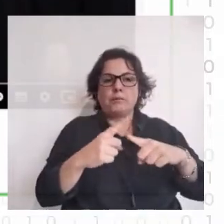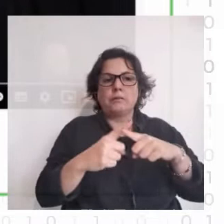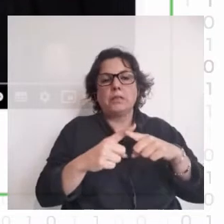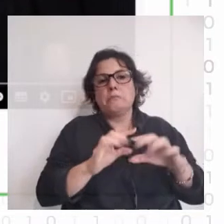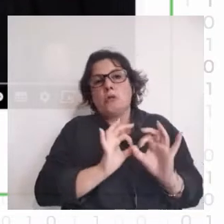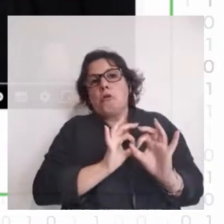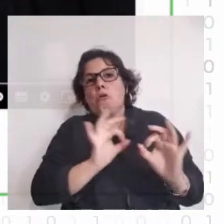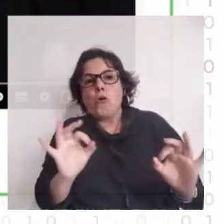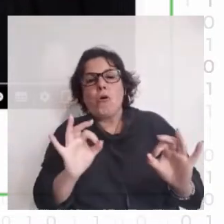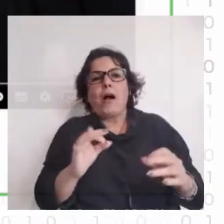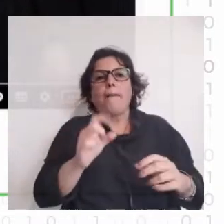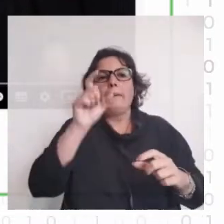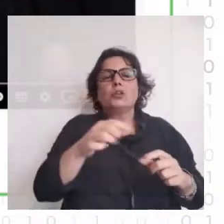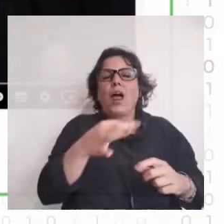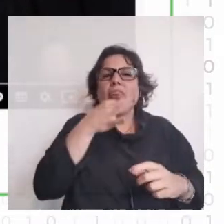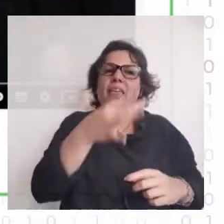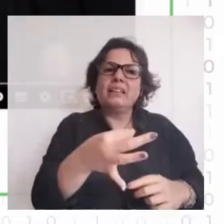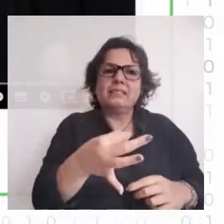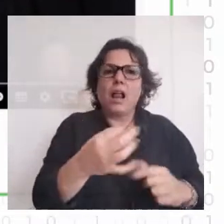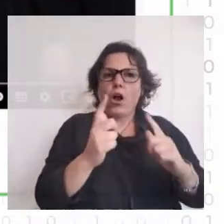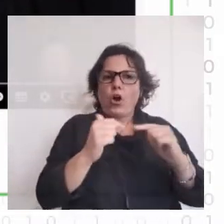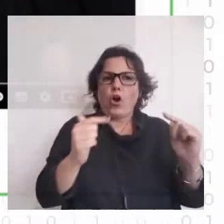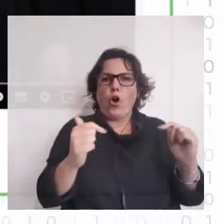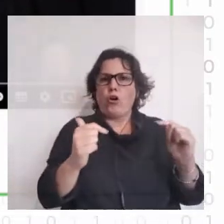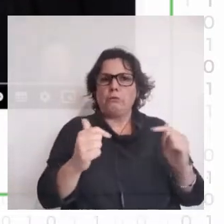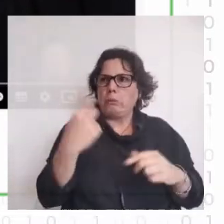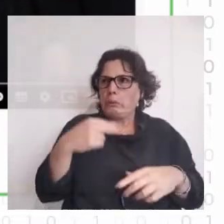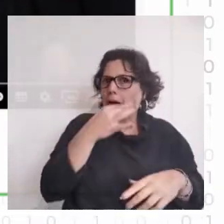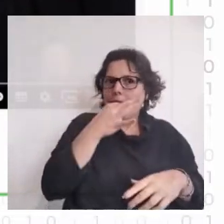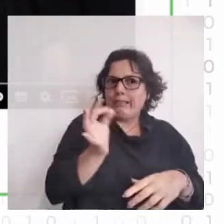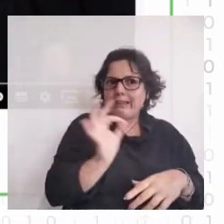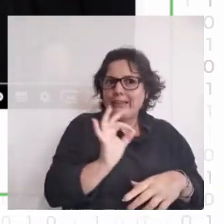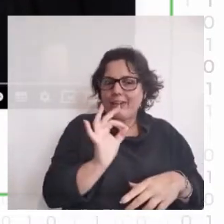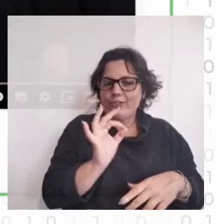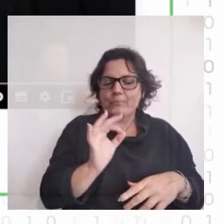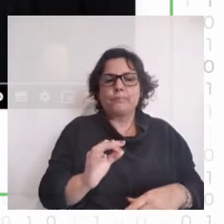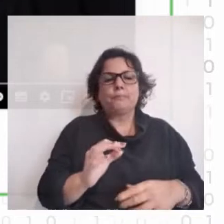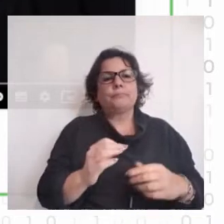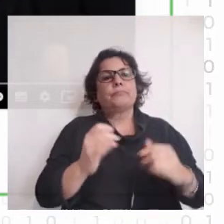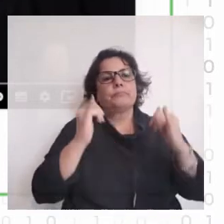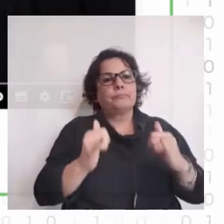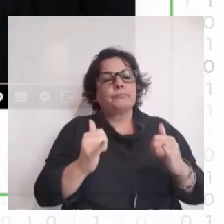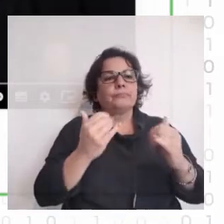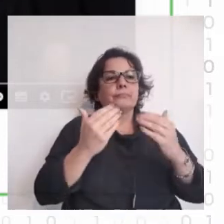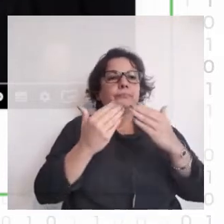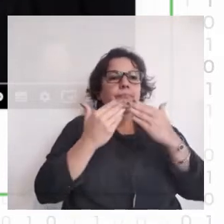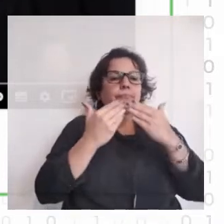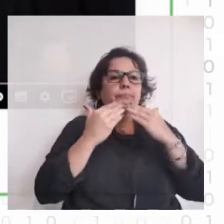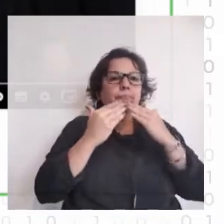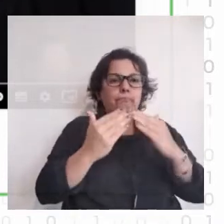a ciertas personas cosas que en realidad nunca dijeron. Cabe preguntarse entonces si este es un problema que